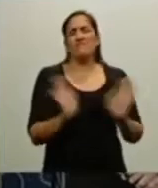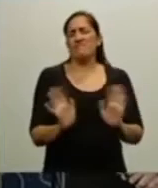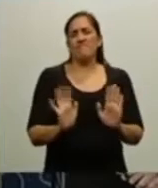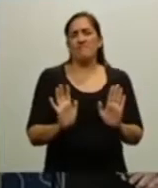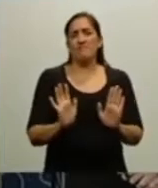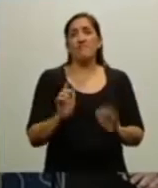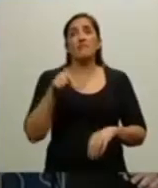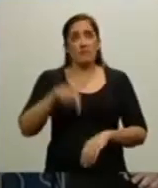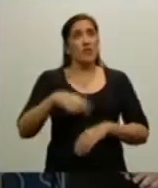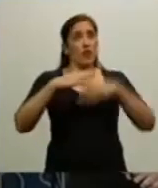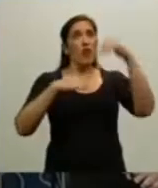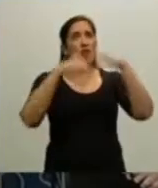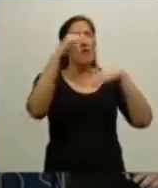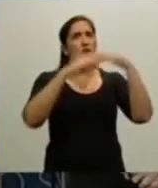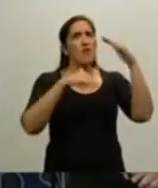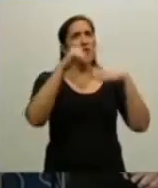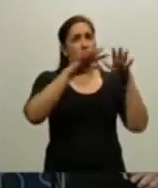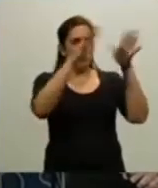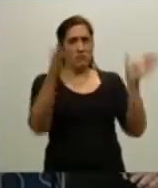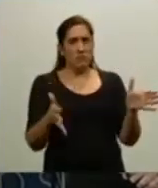Esta construcción tuvo otros costos.